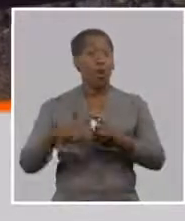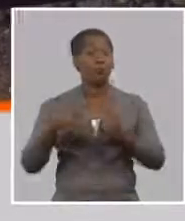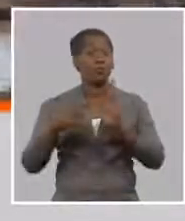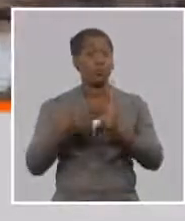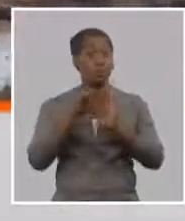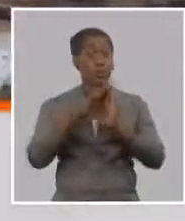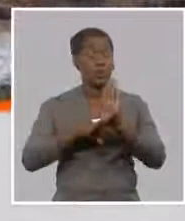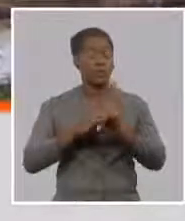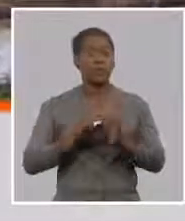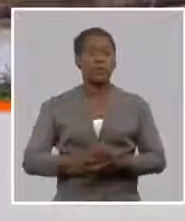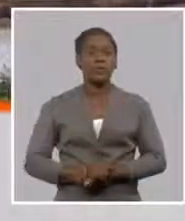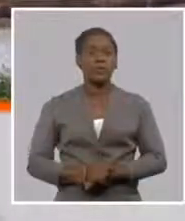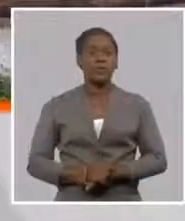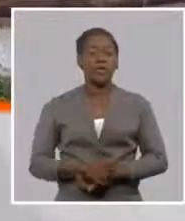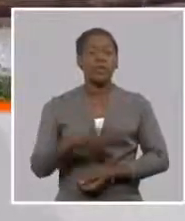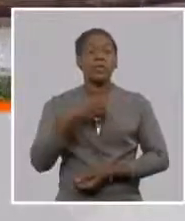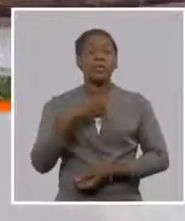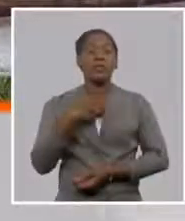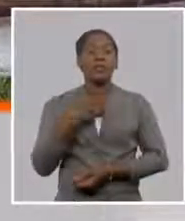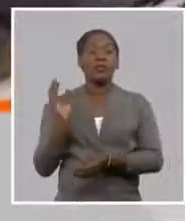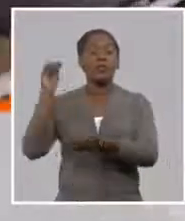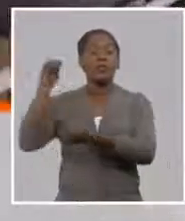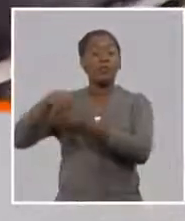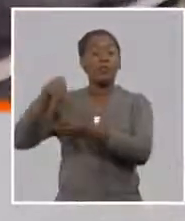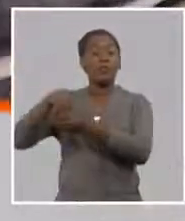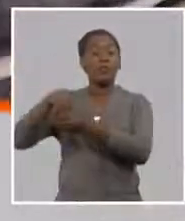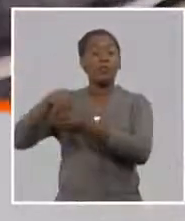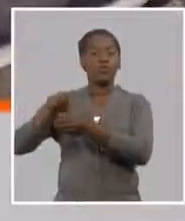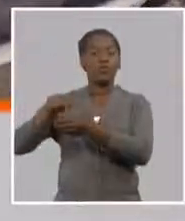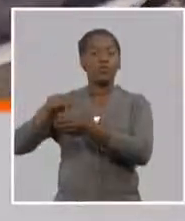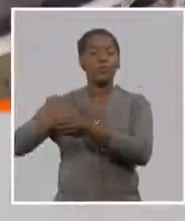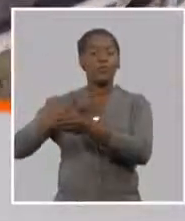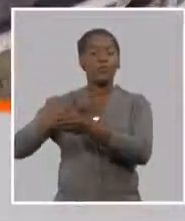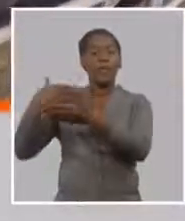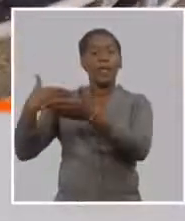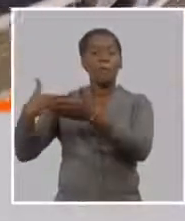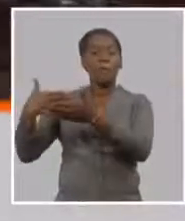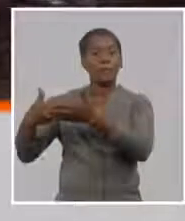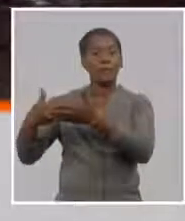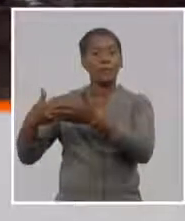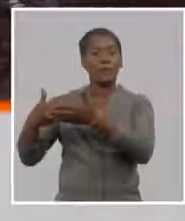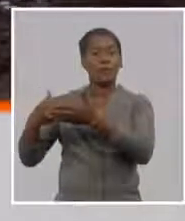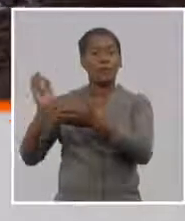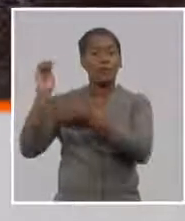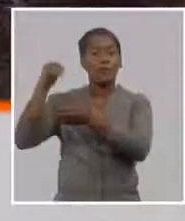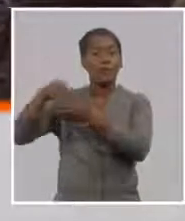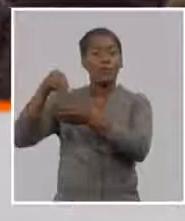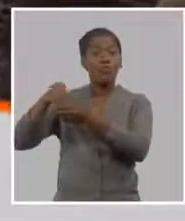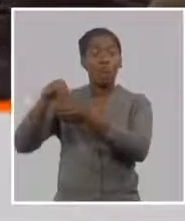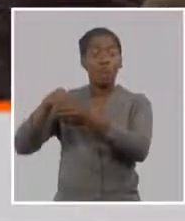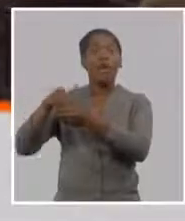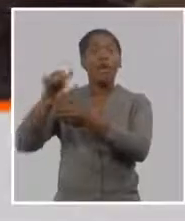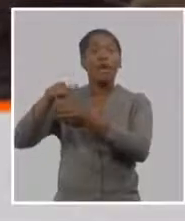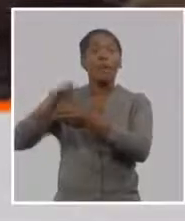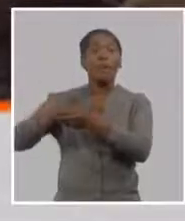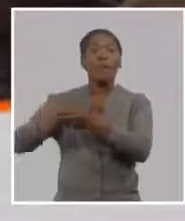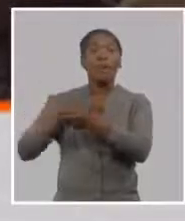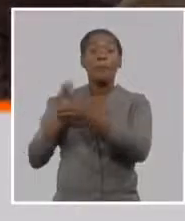soberanos del Estado de la deuda pública dinero de la empresa de seguro esas grandes producciones millonarias que tenemos nosotros que